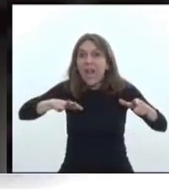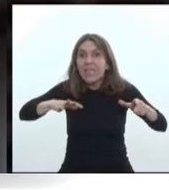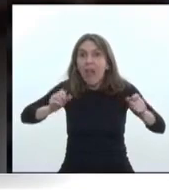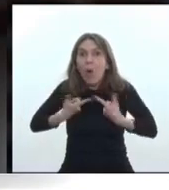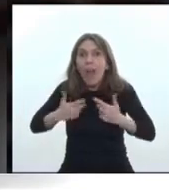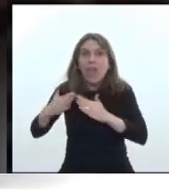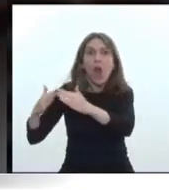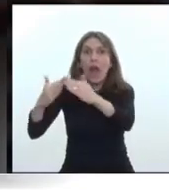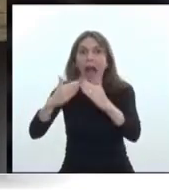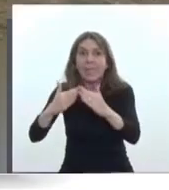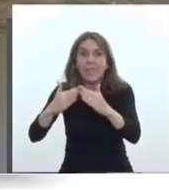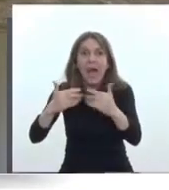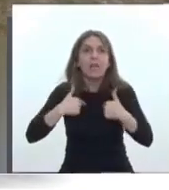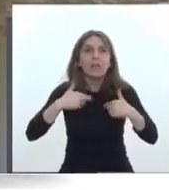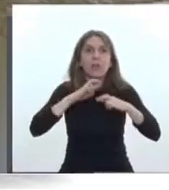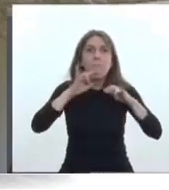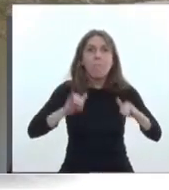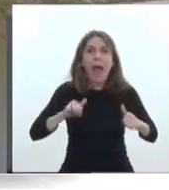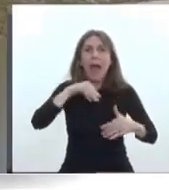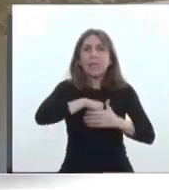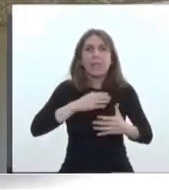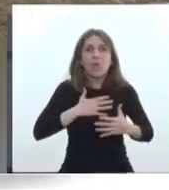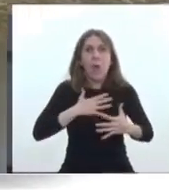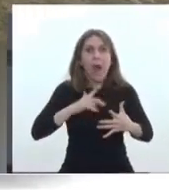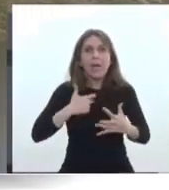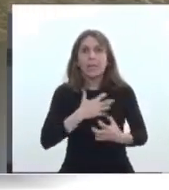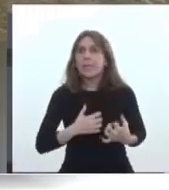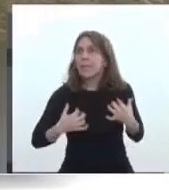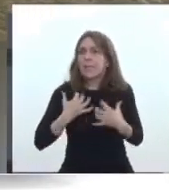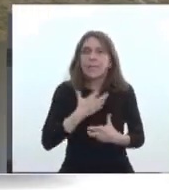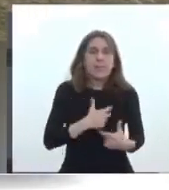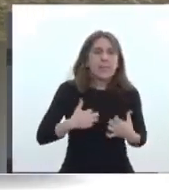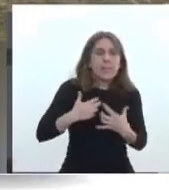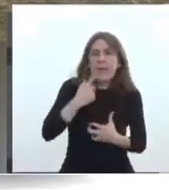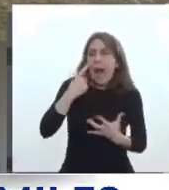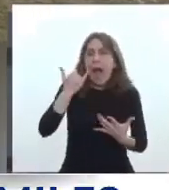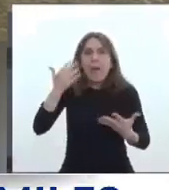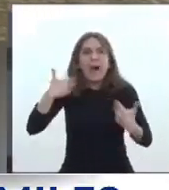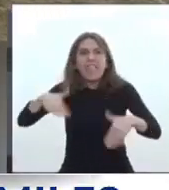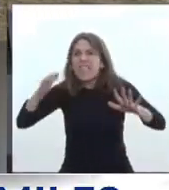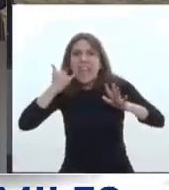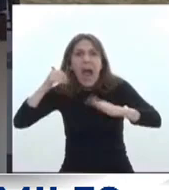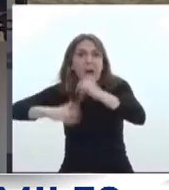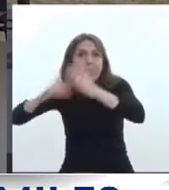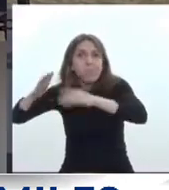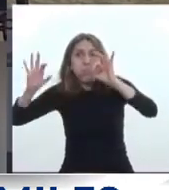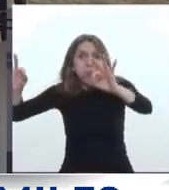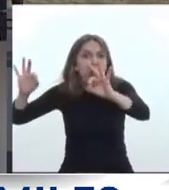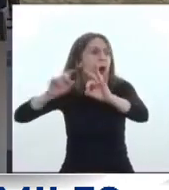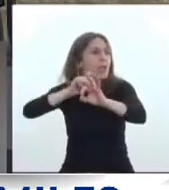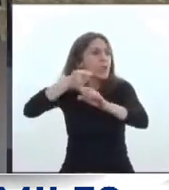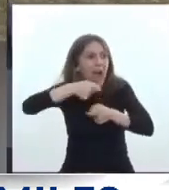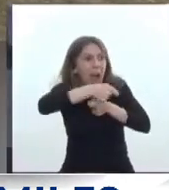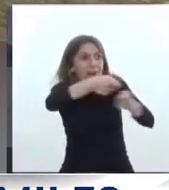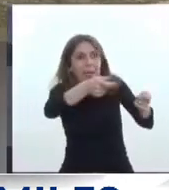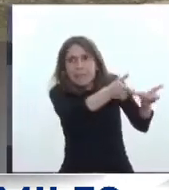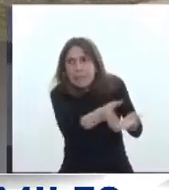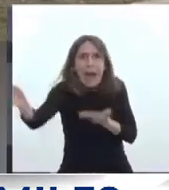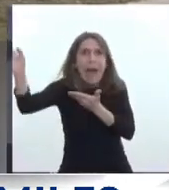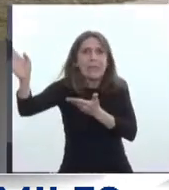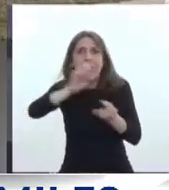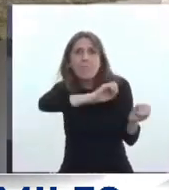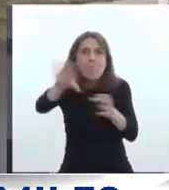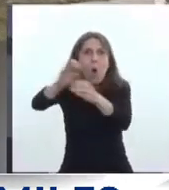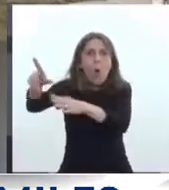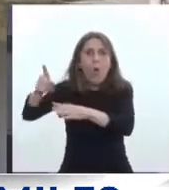paz con mi conciencia, y quiero que eso se termine cuanto antes, y cuanto antes entreguemos, y cuanto antes pongamos a construir más casas, porque